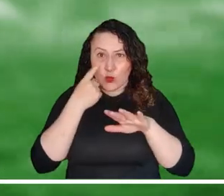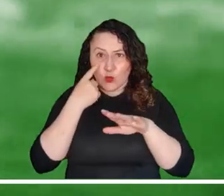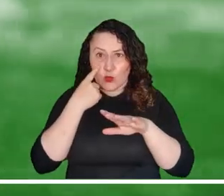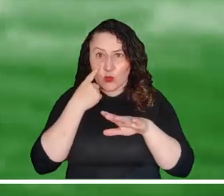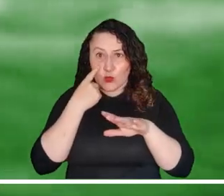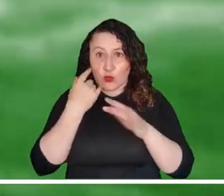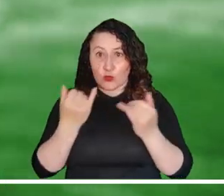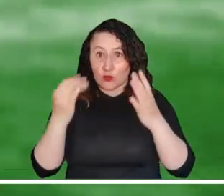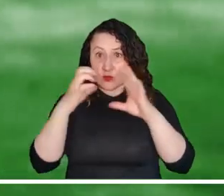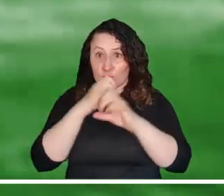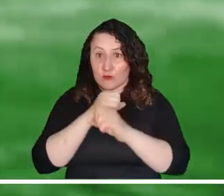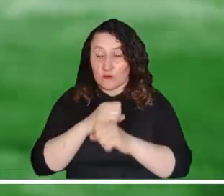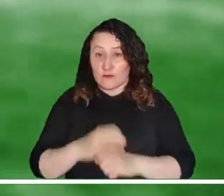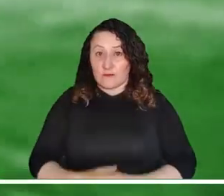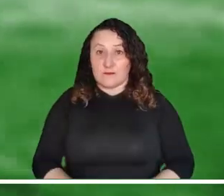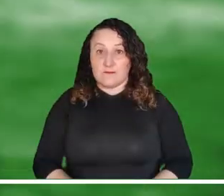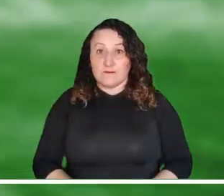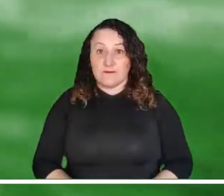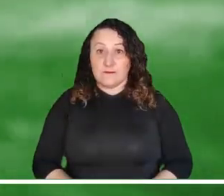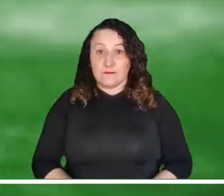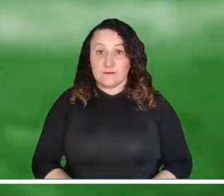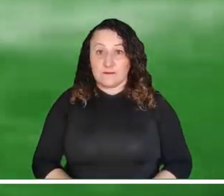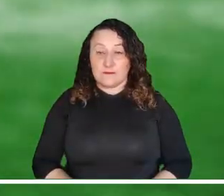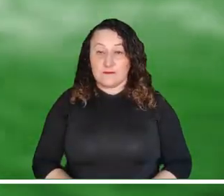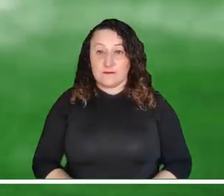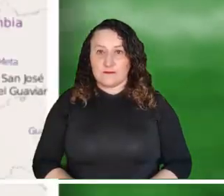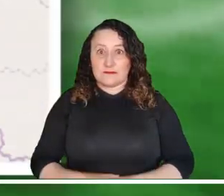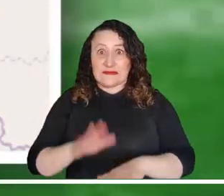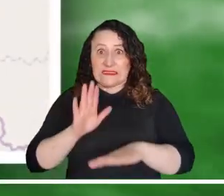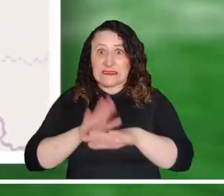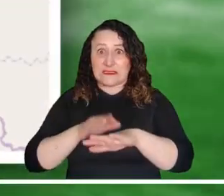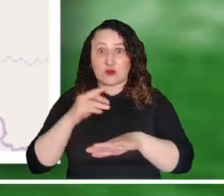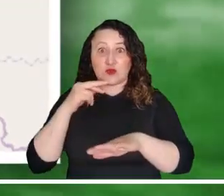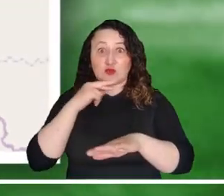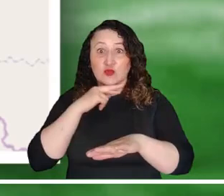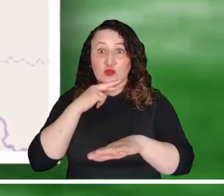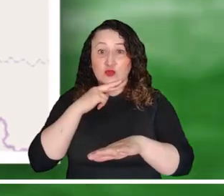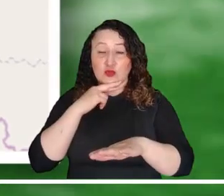Mucha atención a las alertas que se encuentran activas para esta noche.